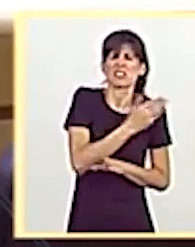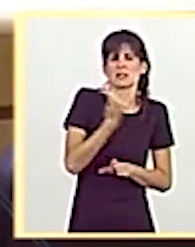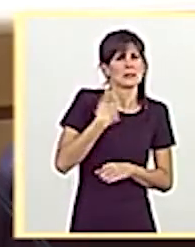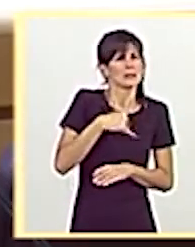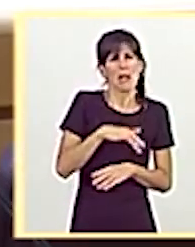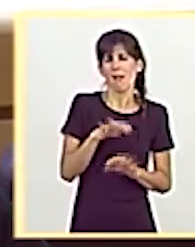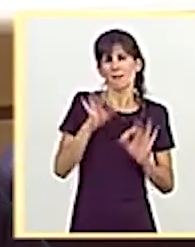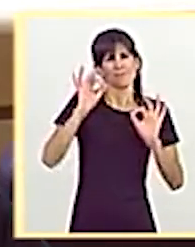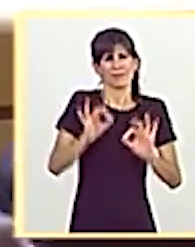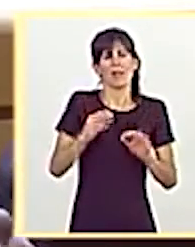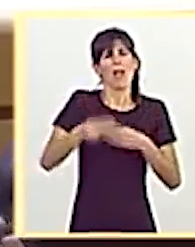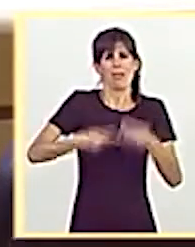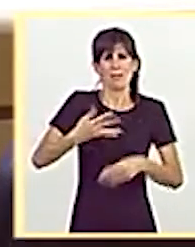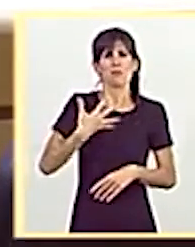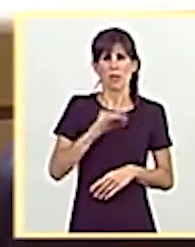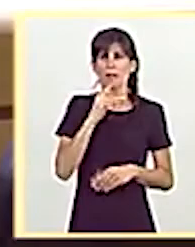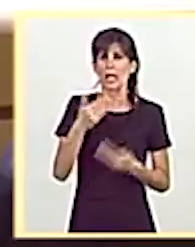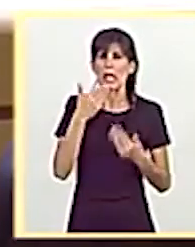Gracias, señoría.